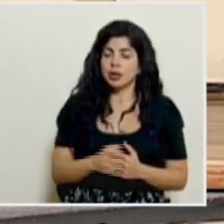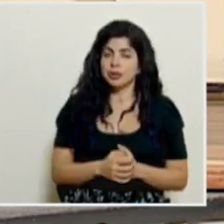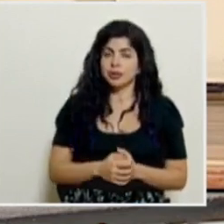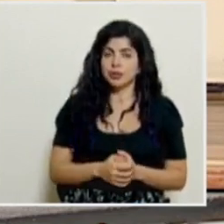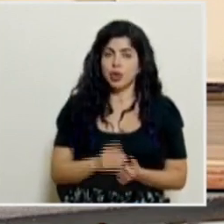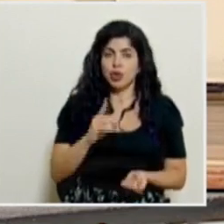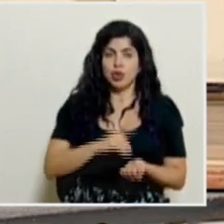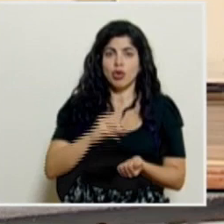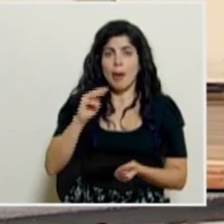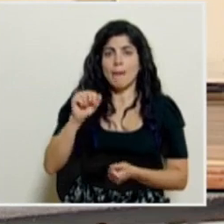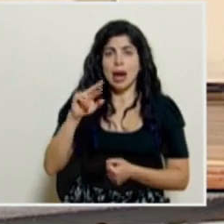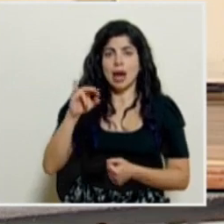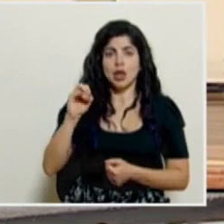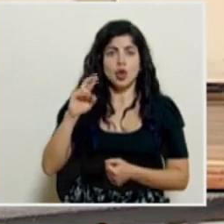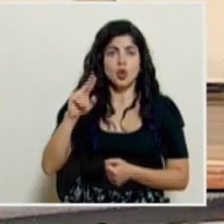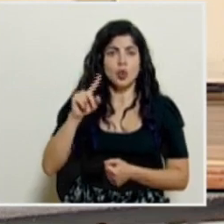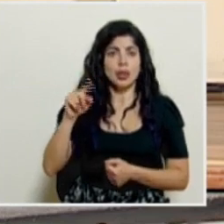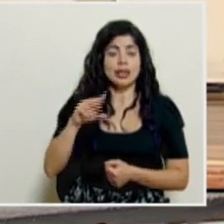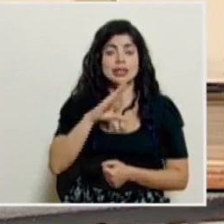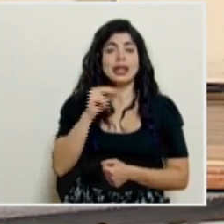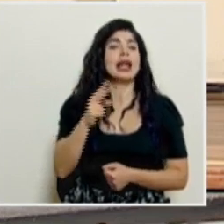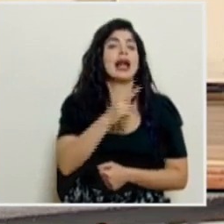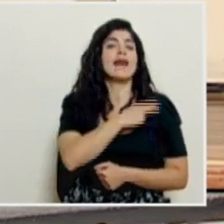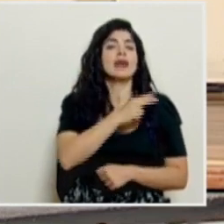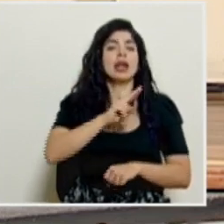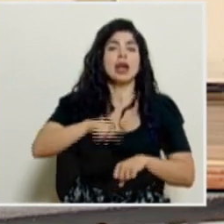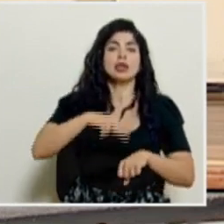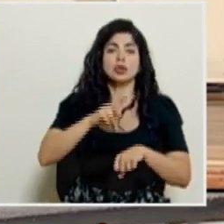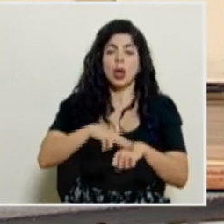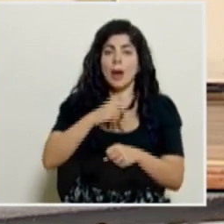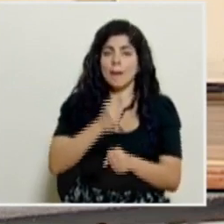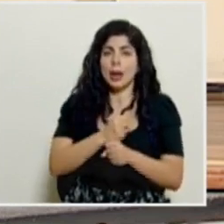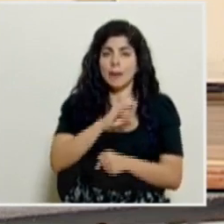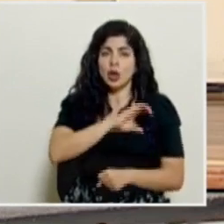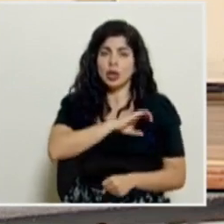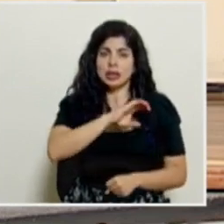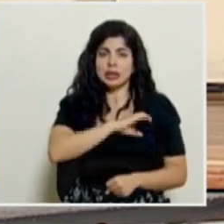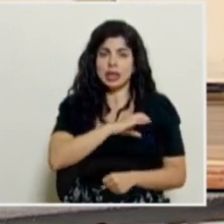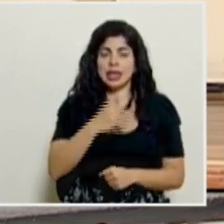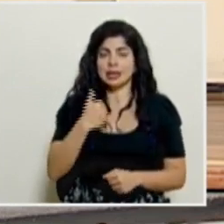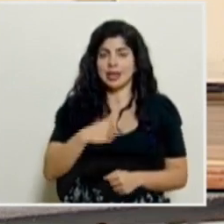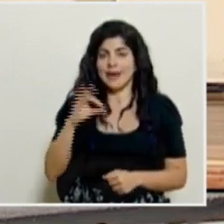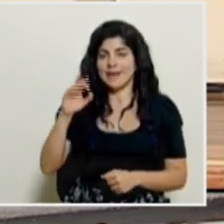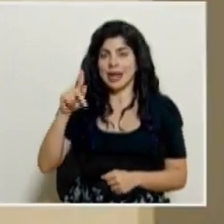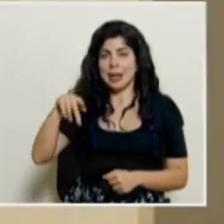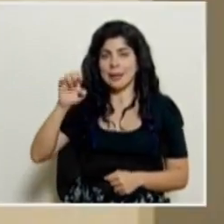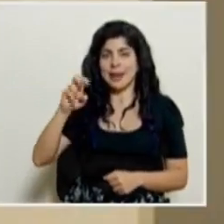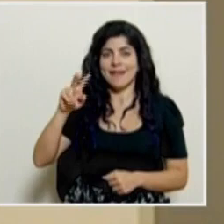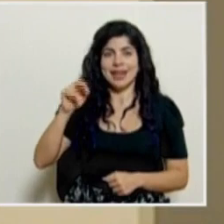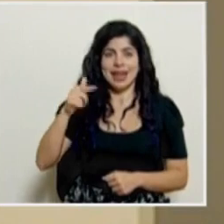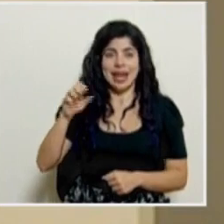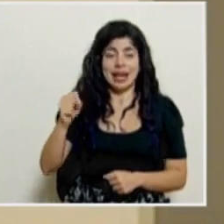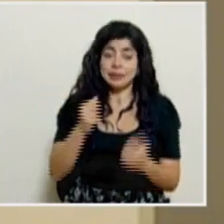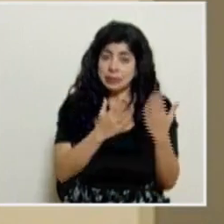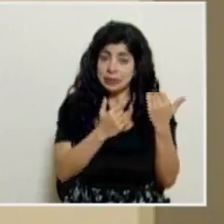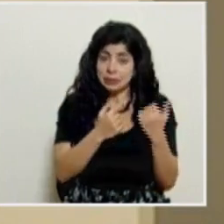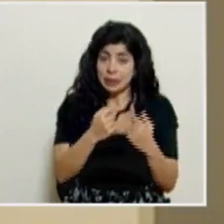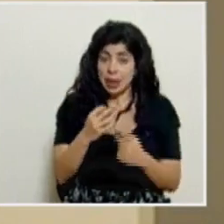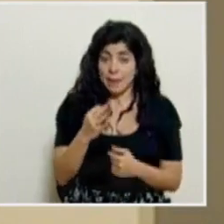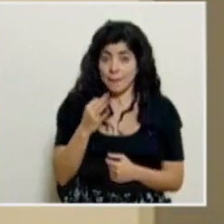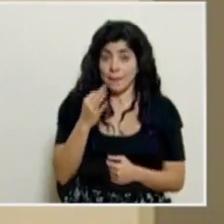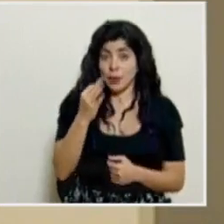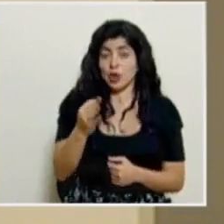social el doctor Mario Ruiz y del jefe nacional de operaciones policiales el señor Felipe Venegas los esperamos